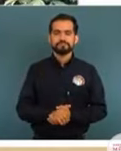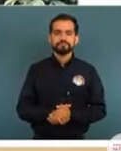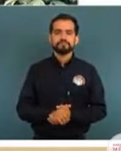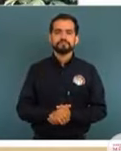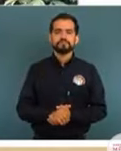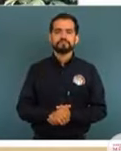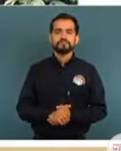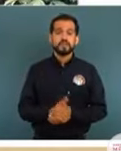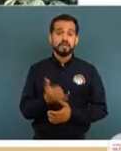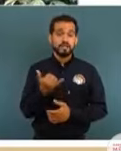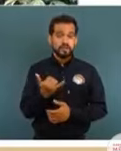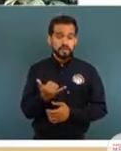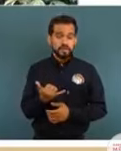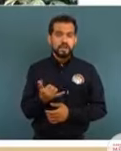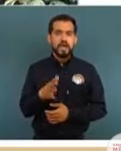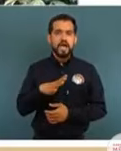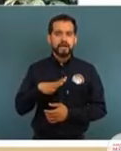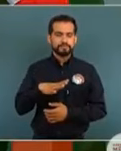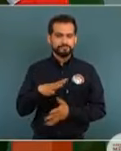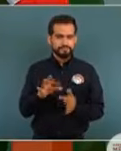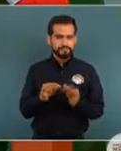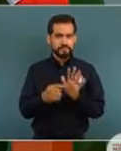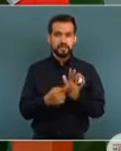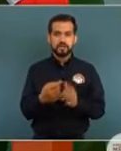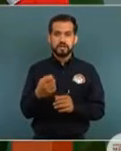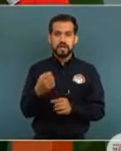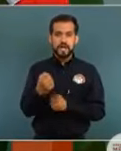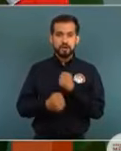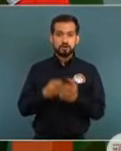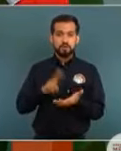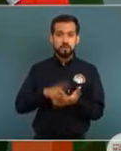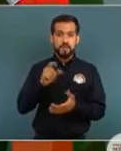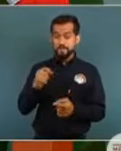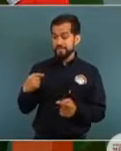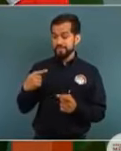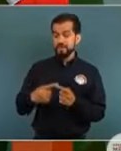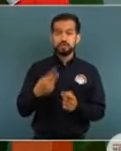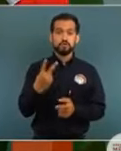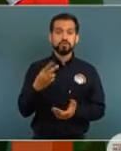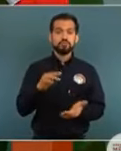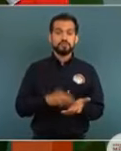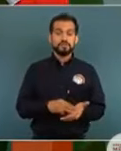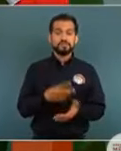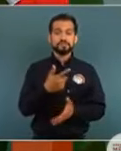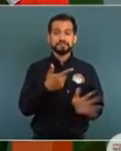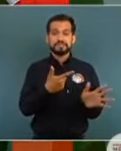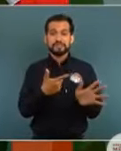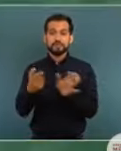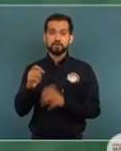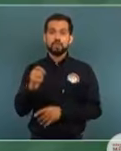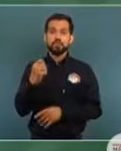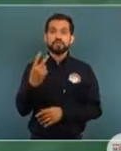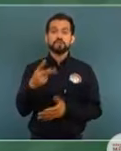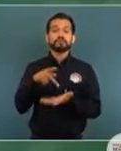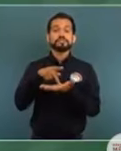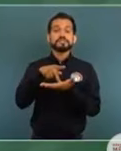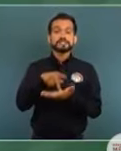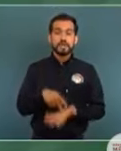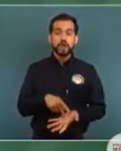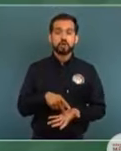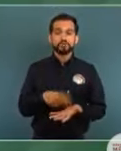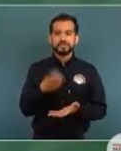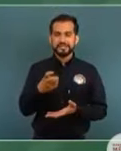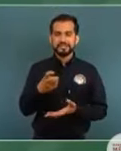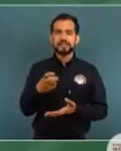y aquí haré mención que en el 2020 son 2.722 kilogramos